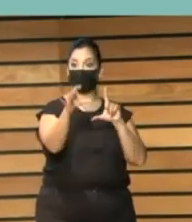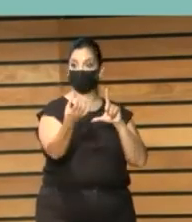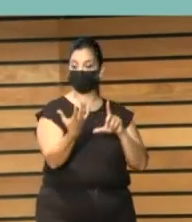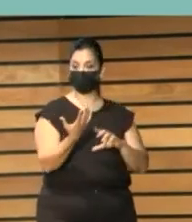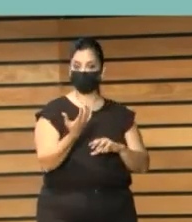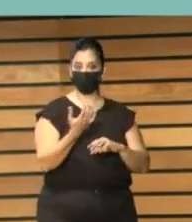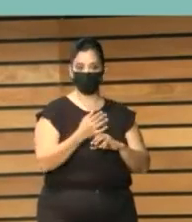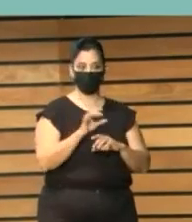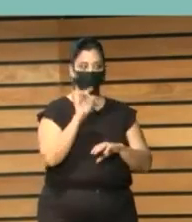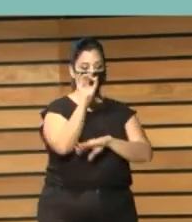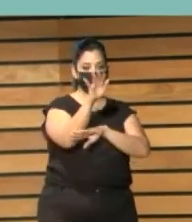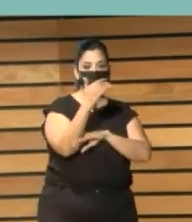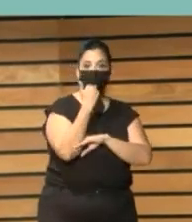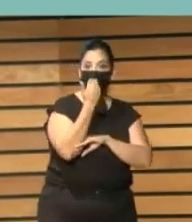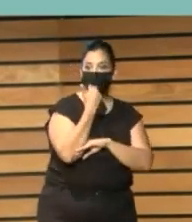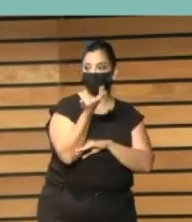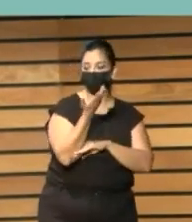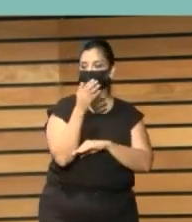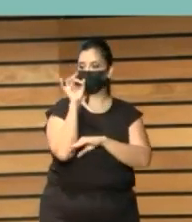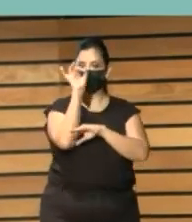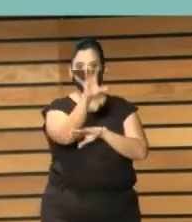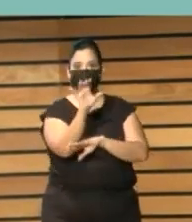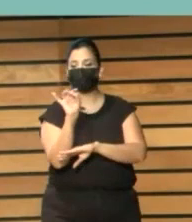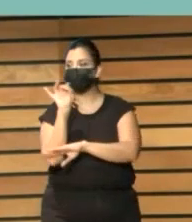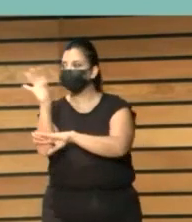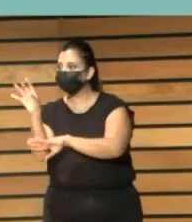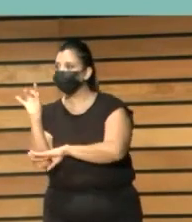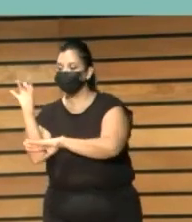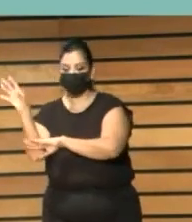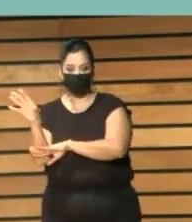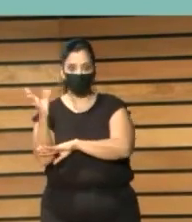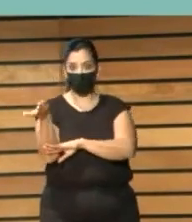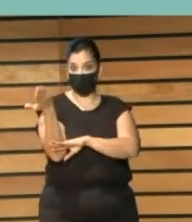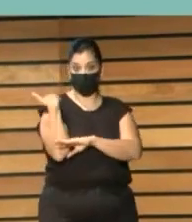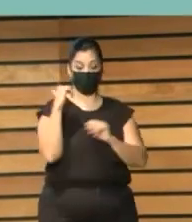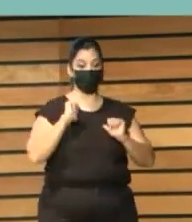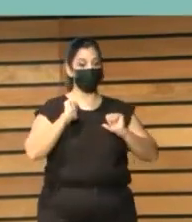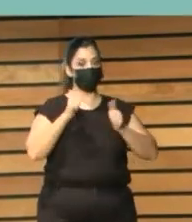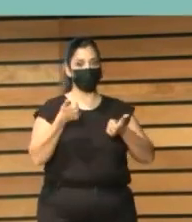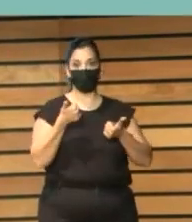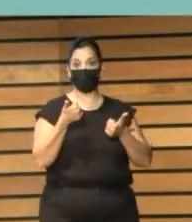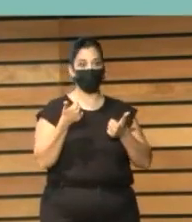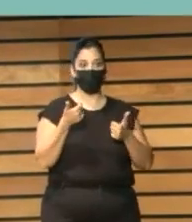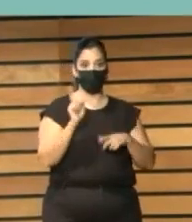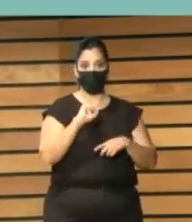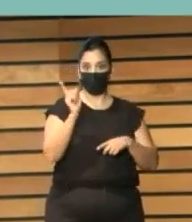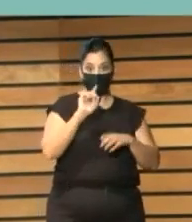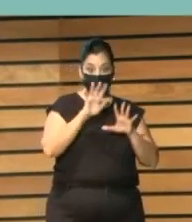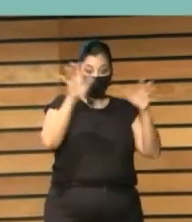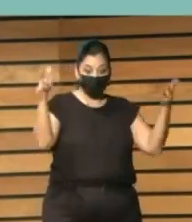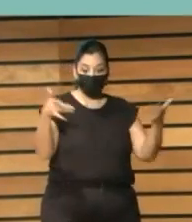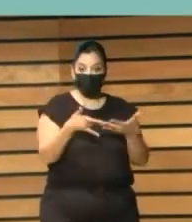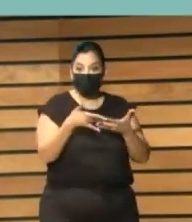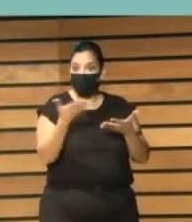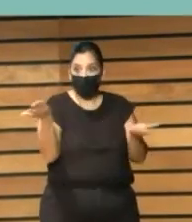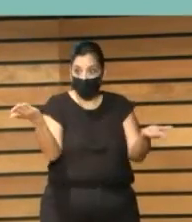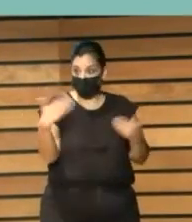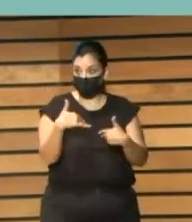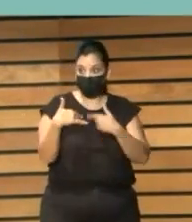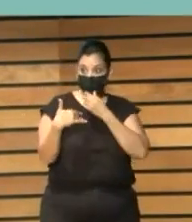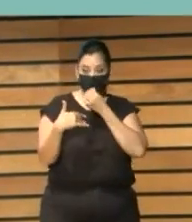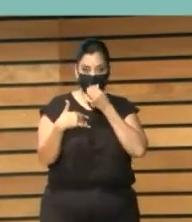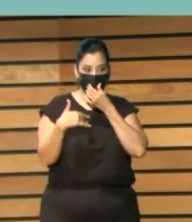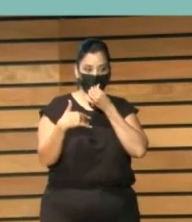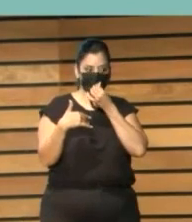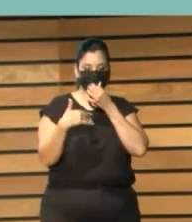Por tanto, en el 17 no estaban estos clubs, no construían comunidades virtuales de lectores, pero sí que las